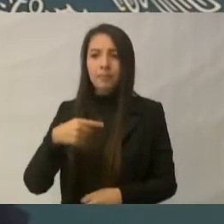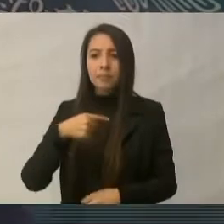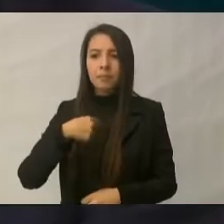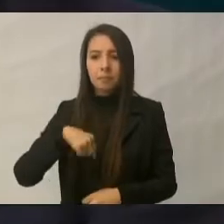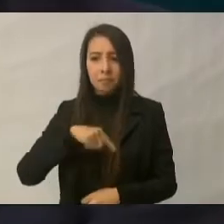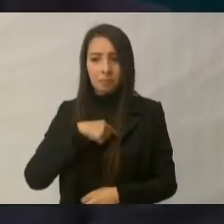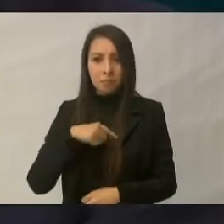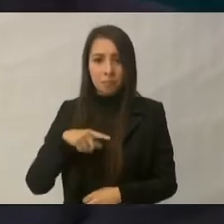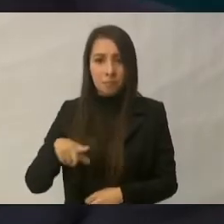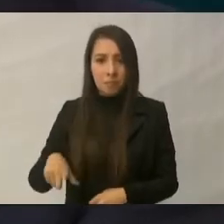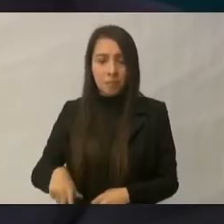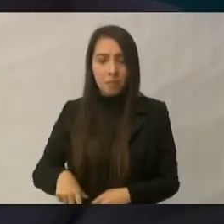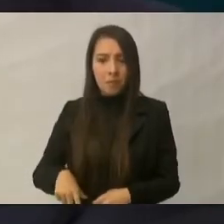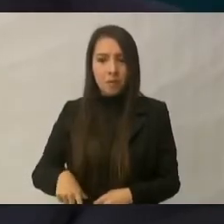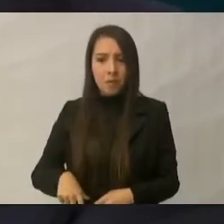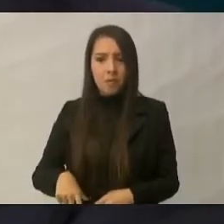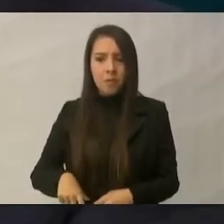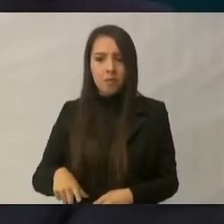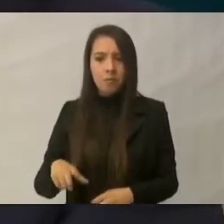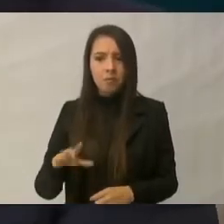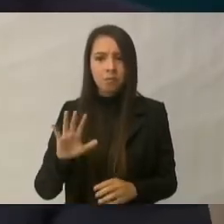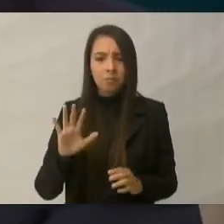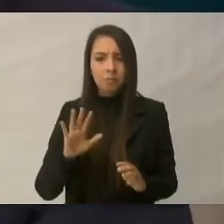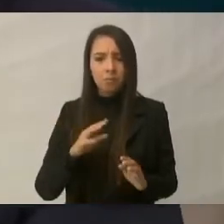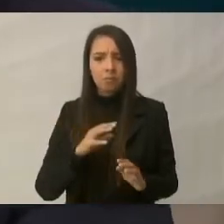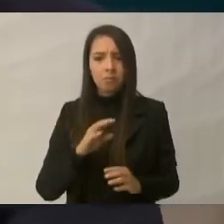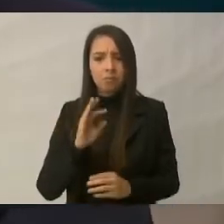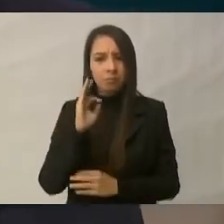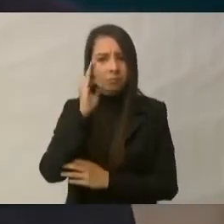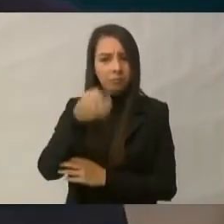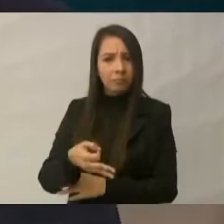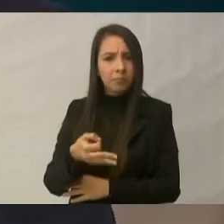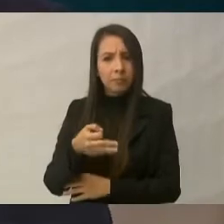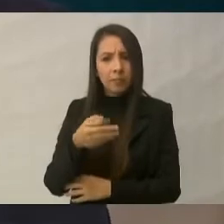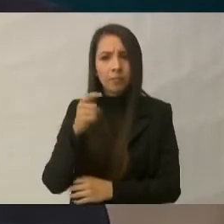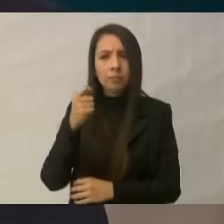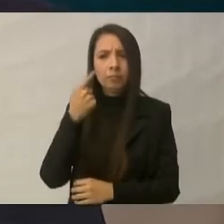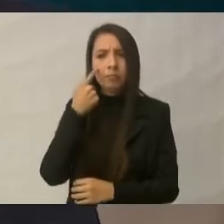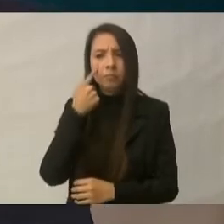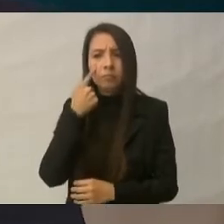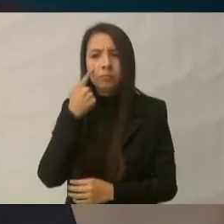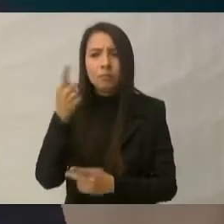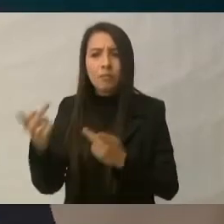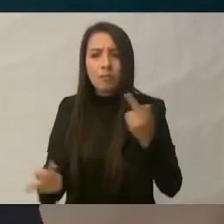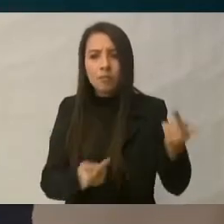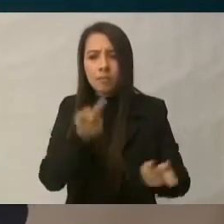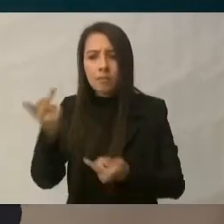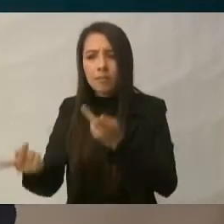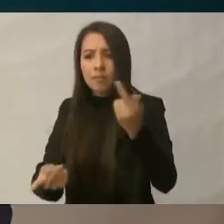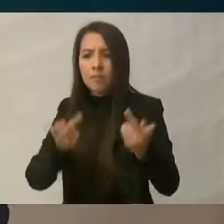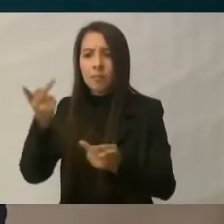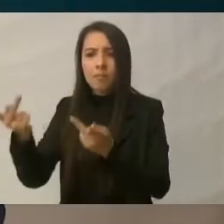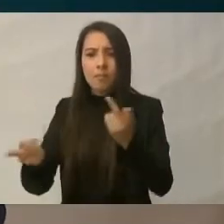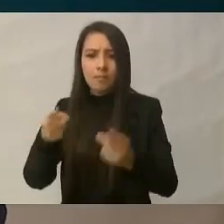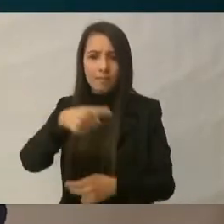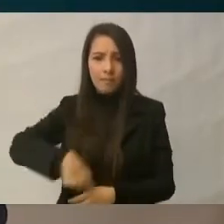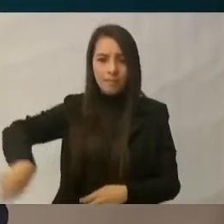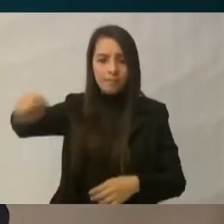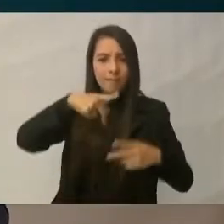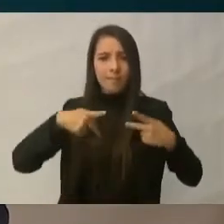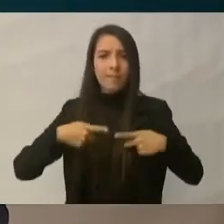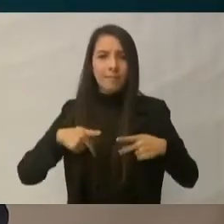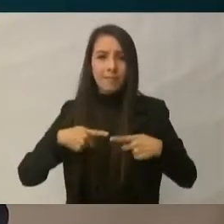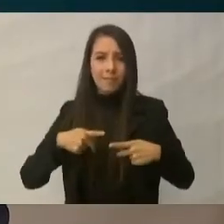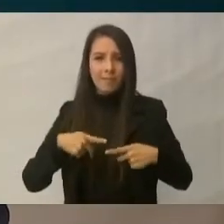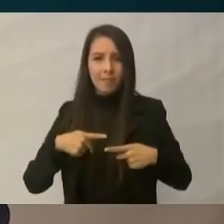a llevar a cabo una consulta ciudadana para que